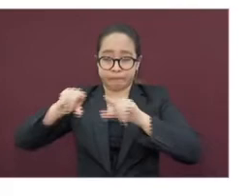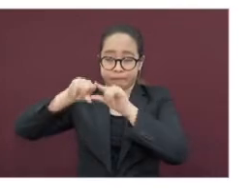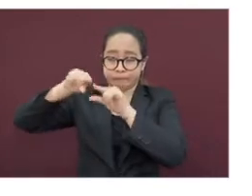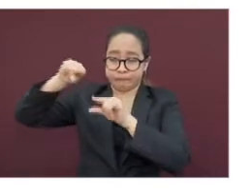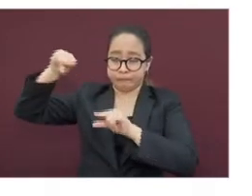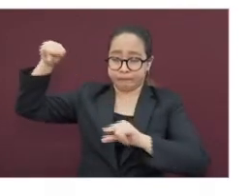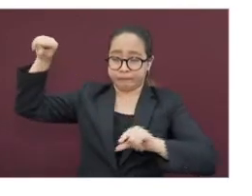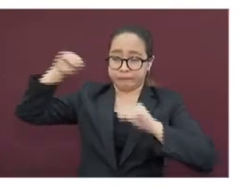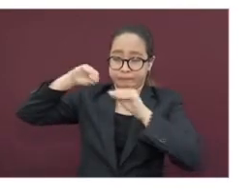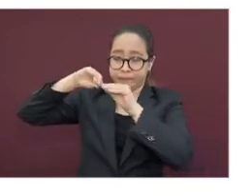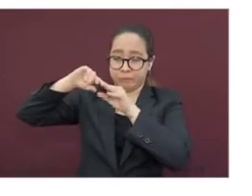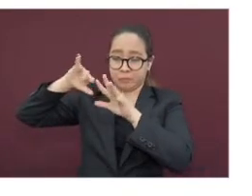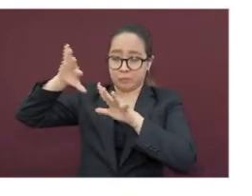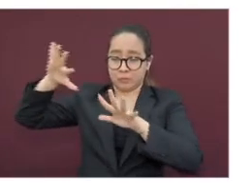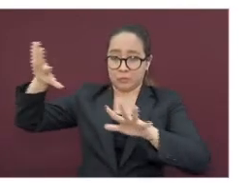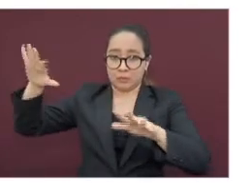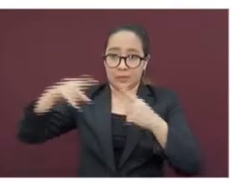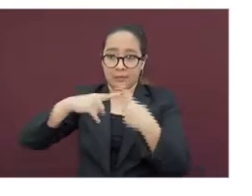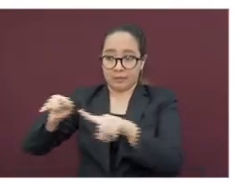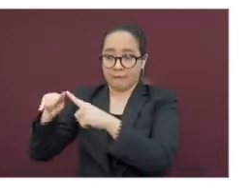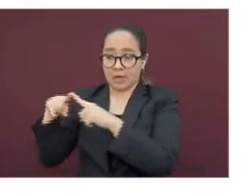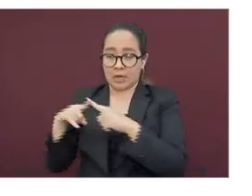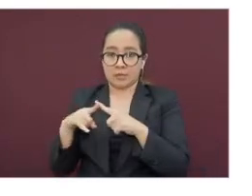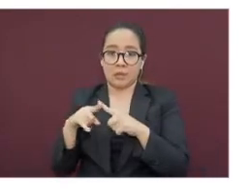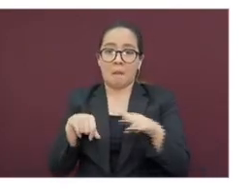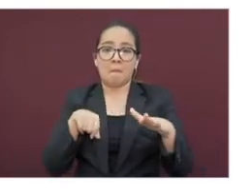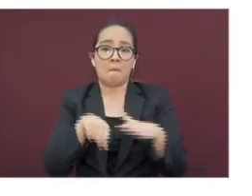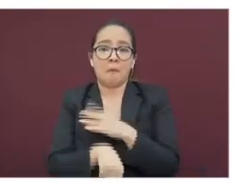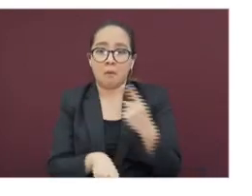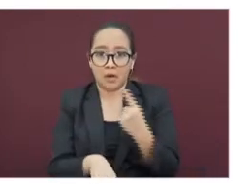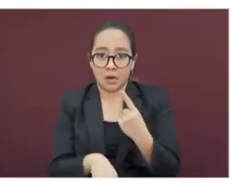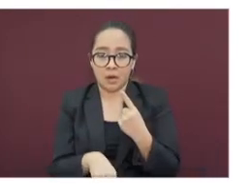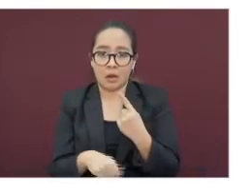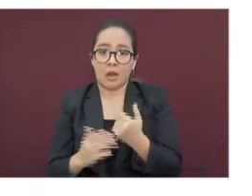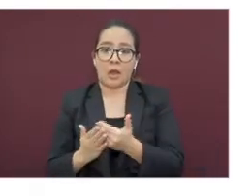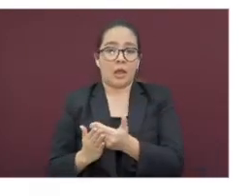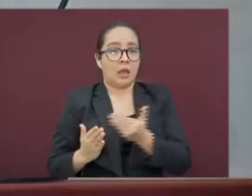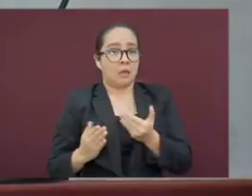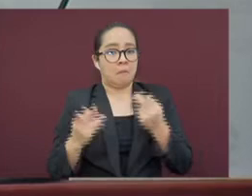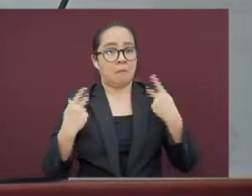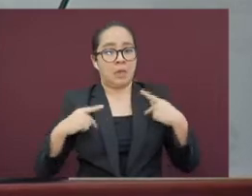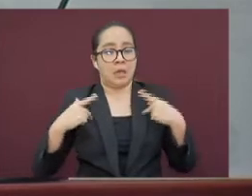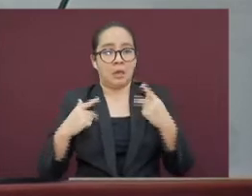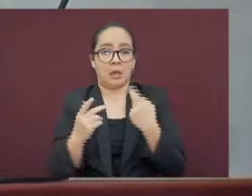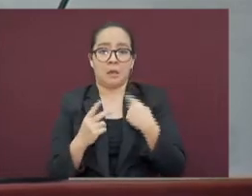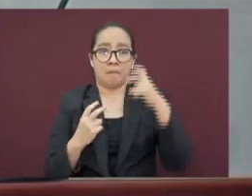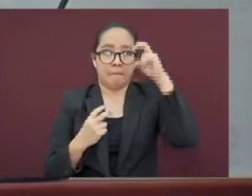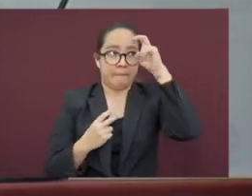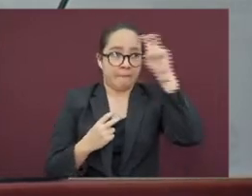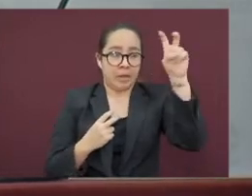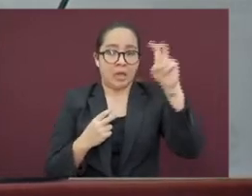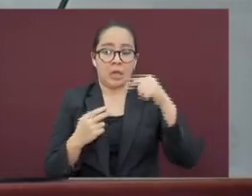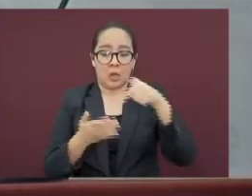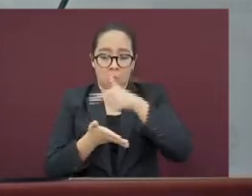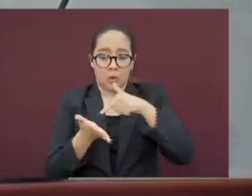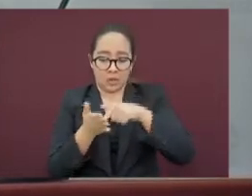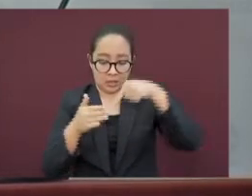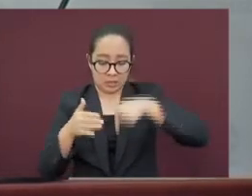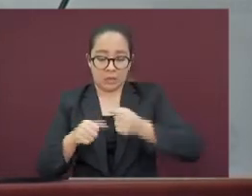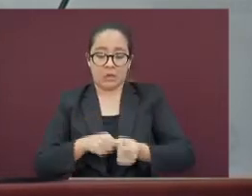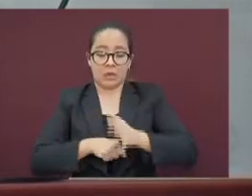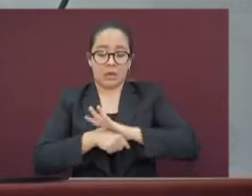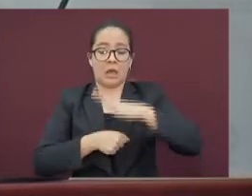regiones del estado se da por los movimientos de la población al interior de las localidades